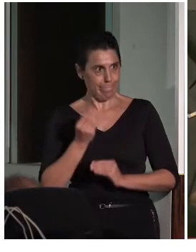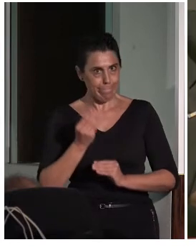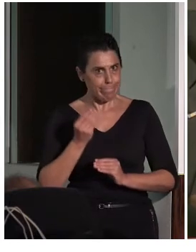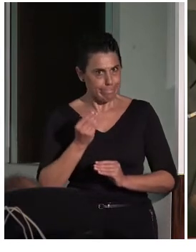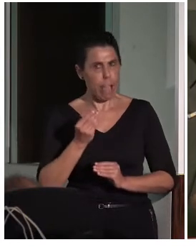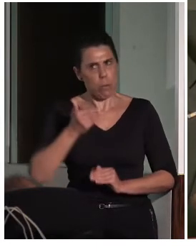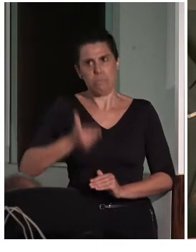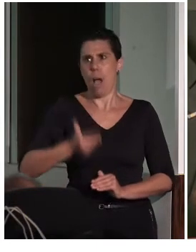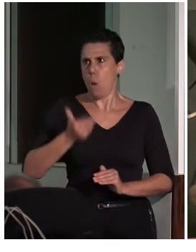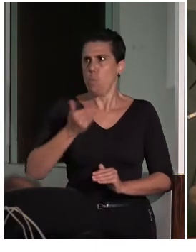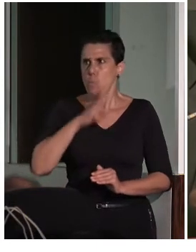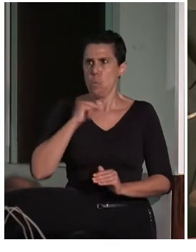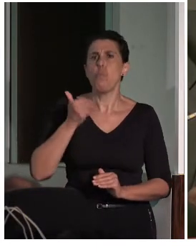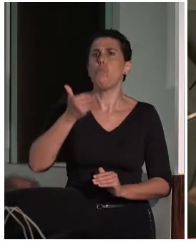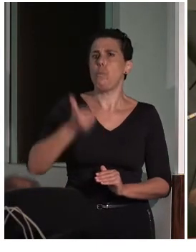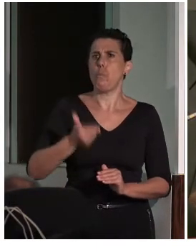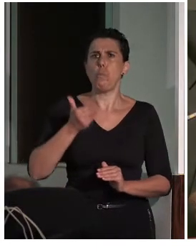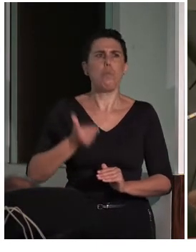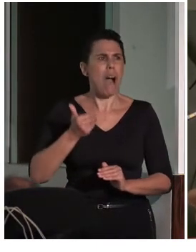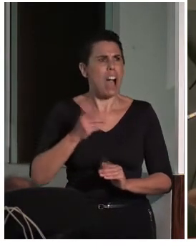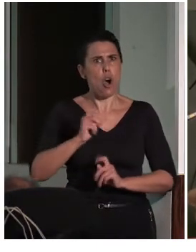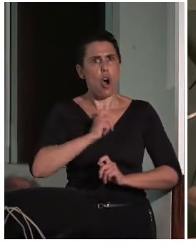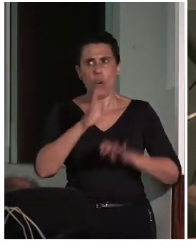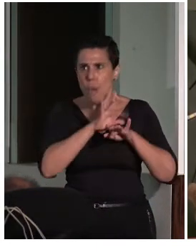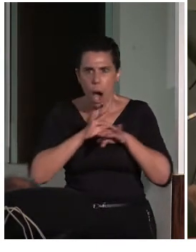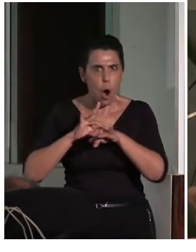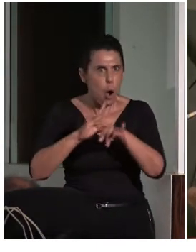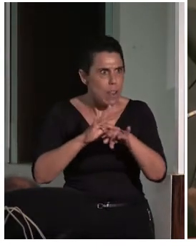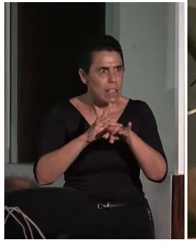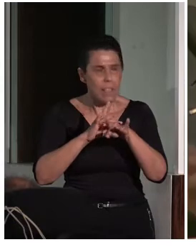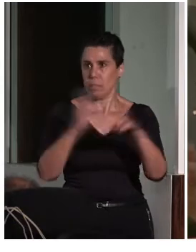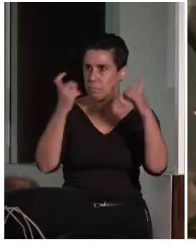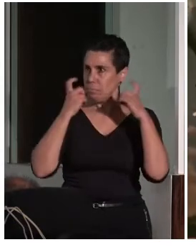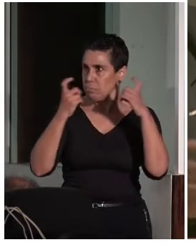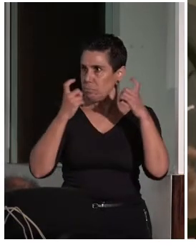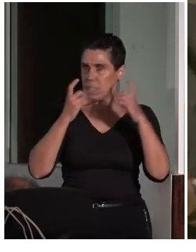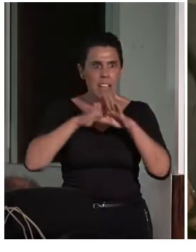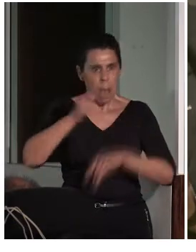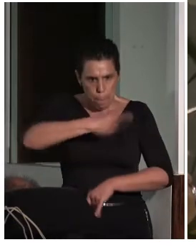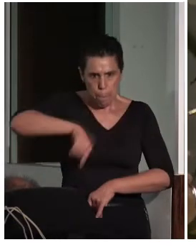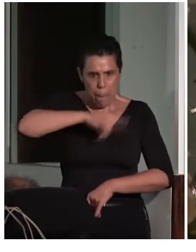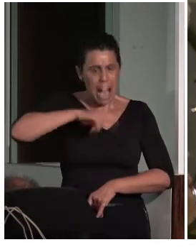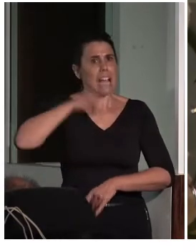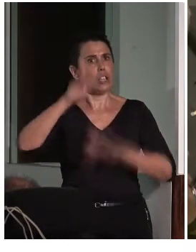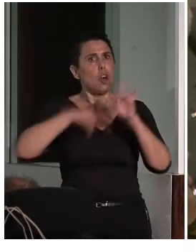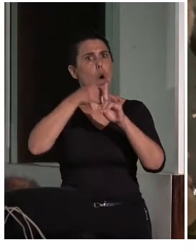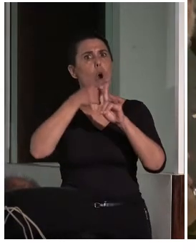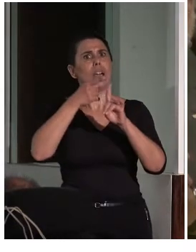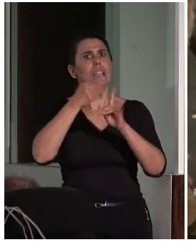de mucho valor y de mucha orientación y eficacia para todos los que representamos y queremos trabajar por la discapacidad.